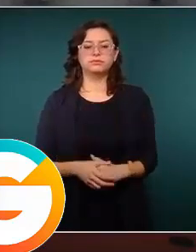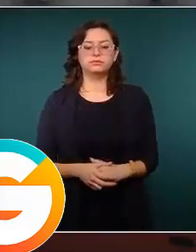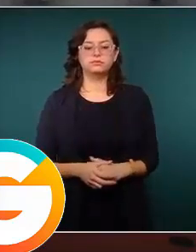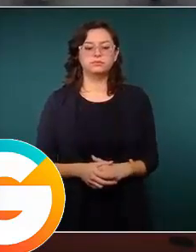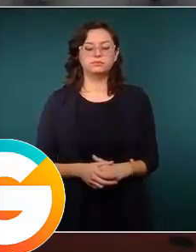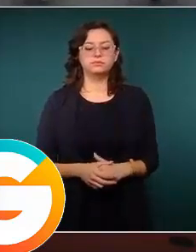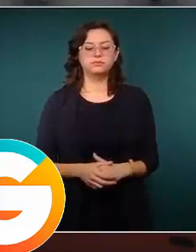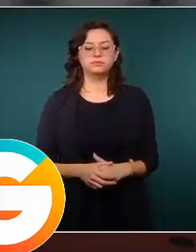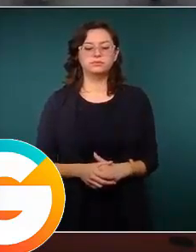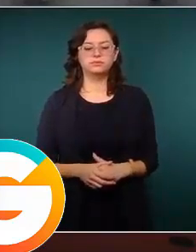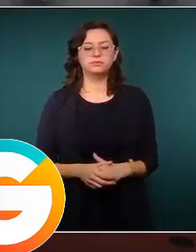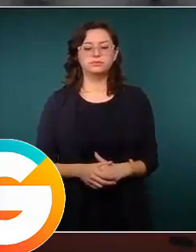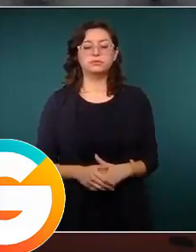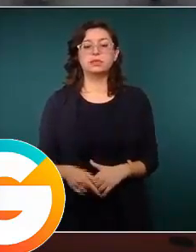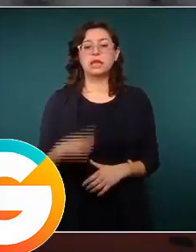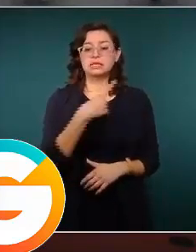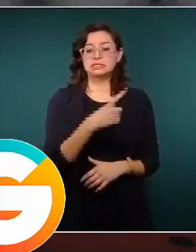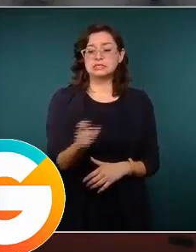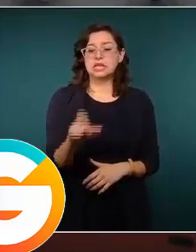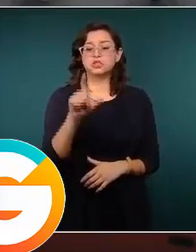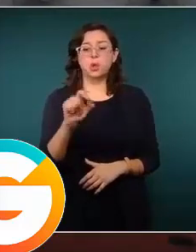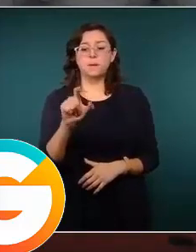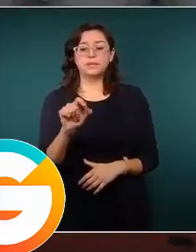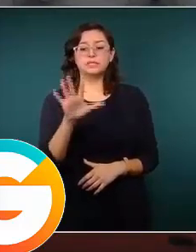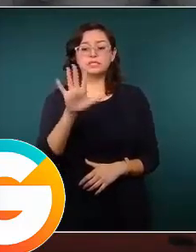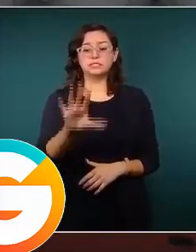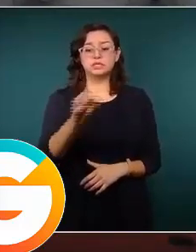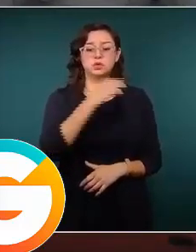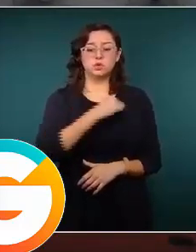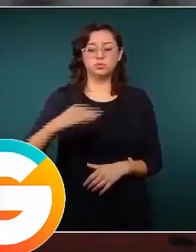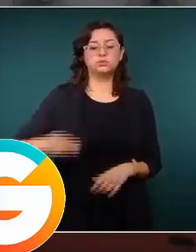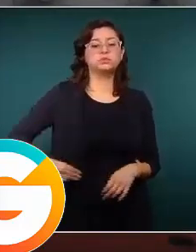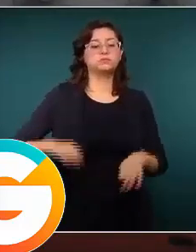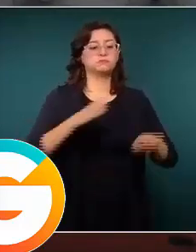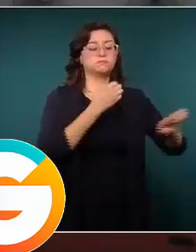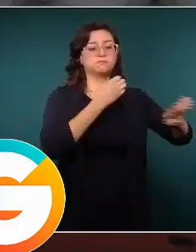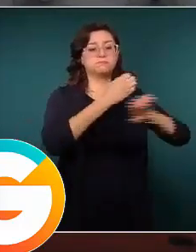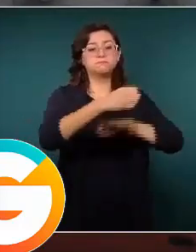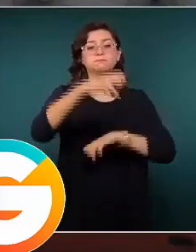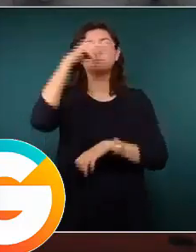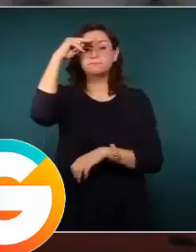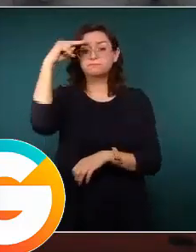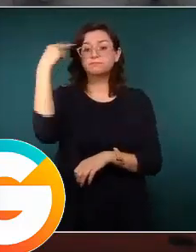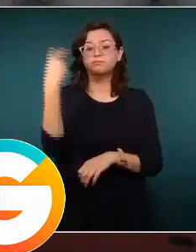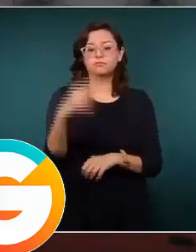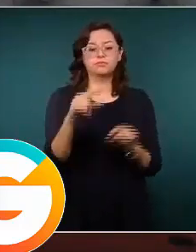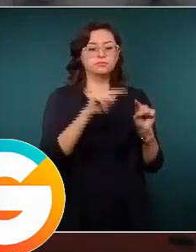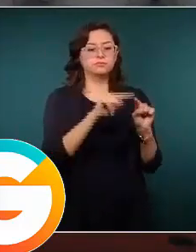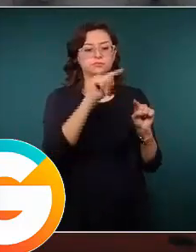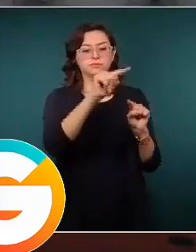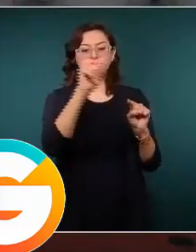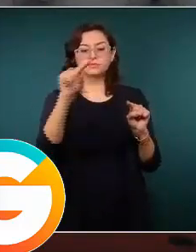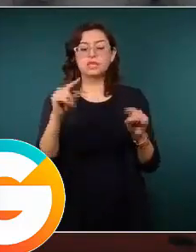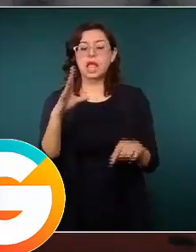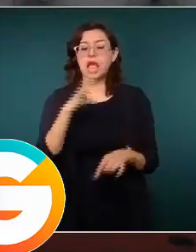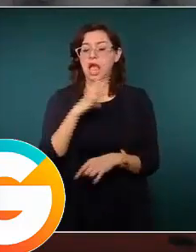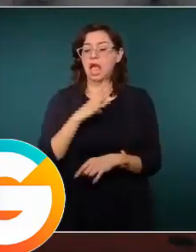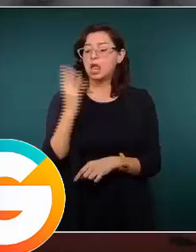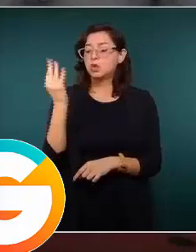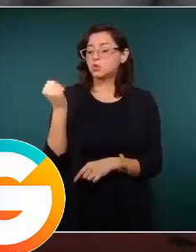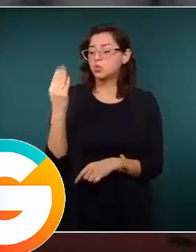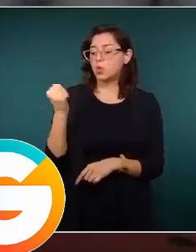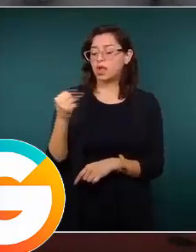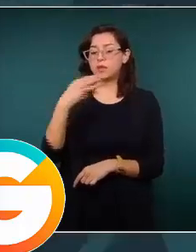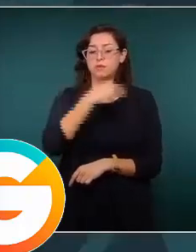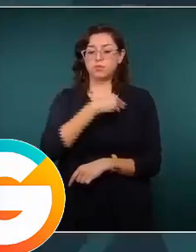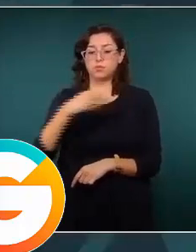Bien, aquí tenemos de los 125 municipios que tiene el Estado ubicamos nueve municipios que